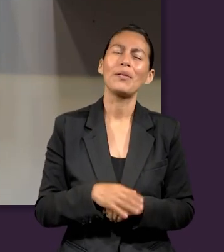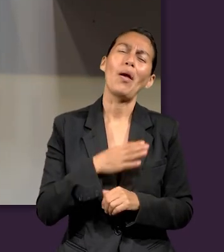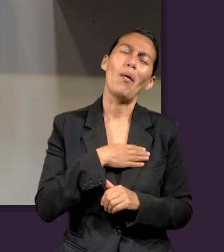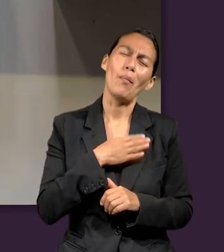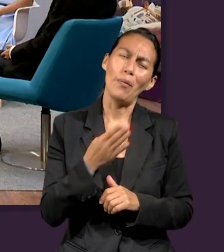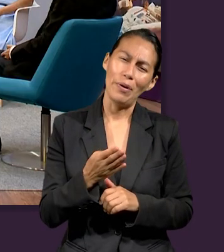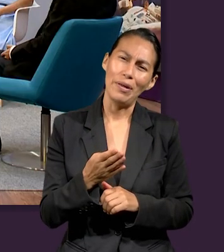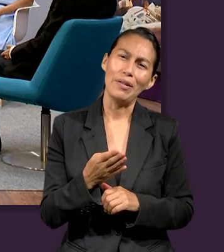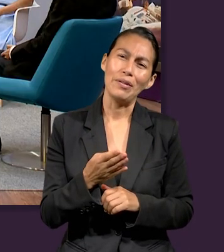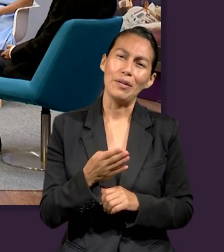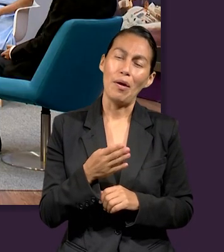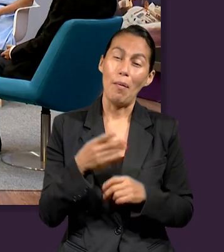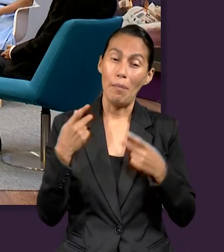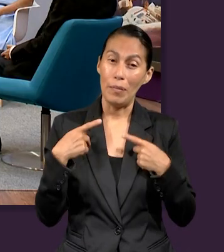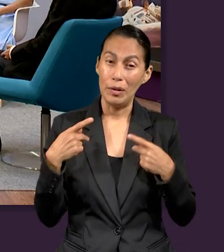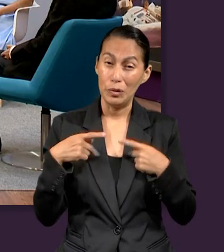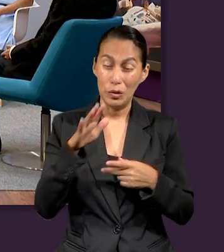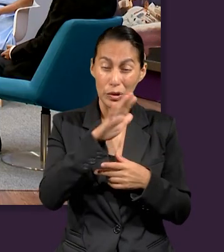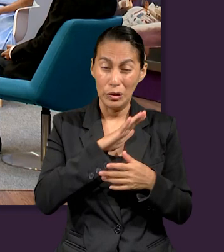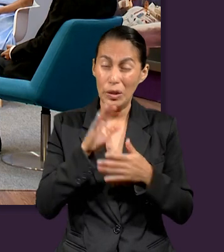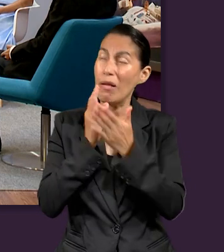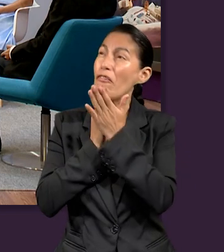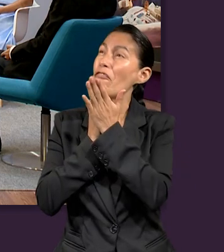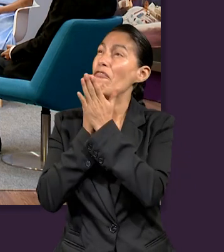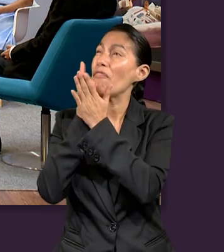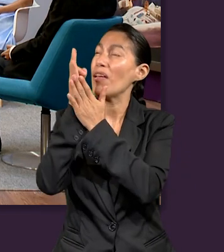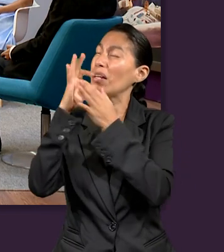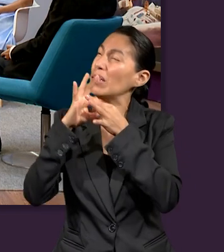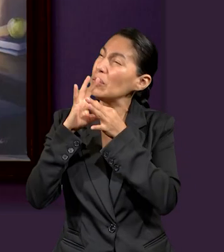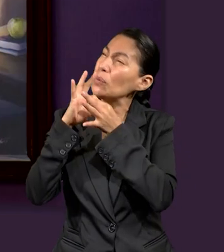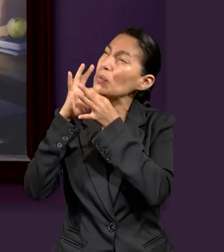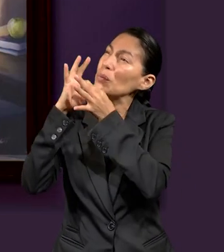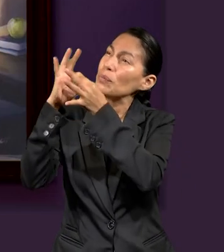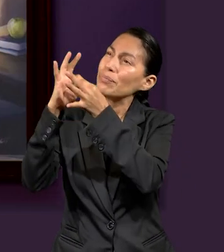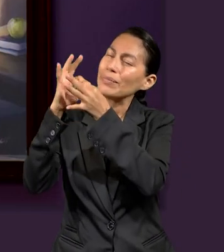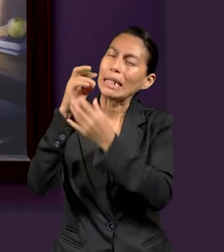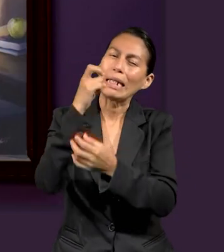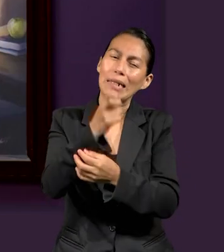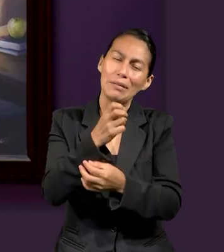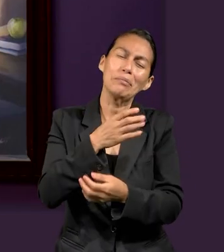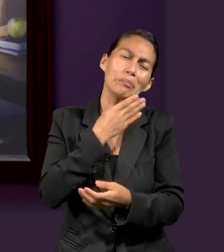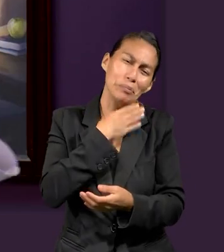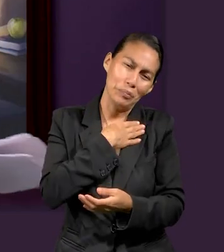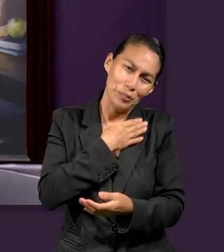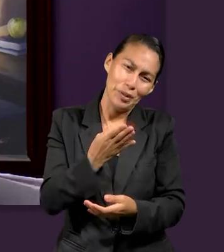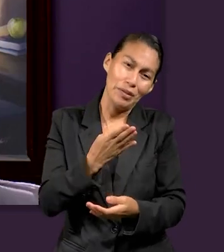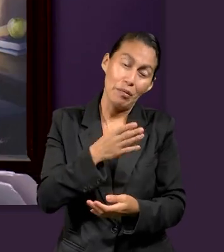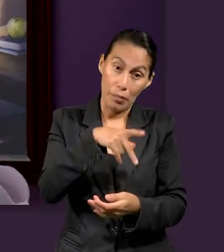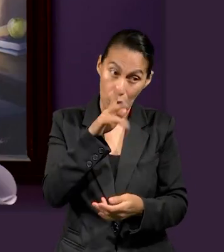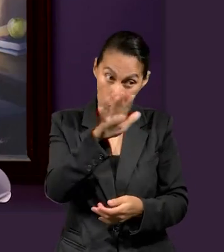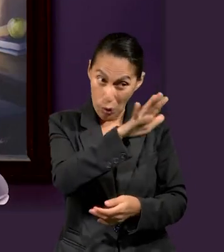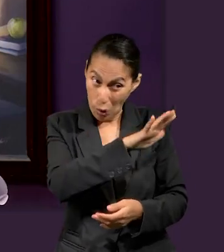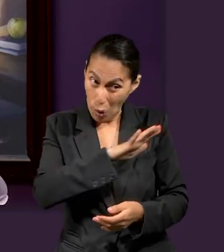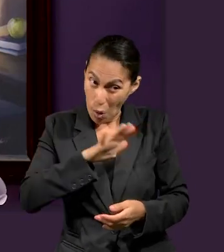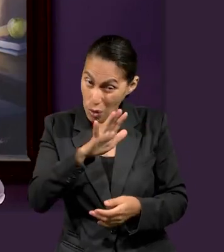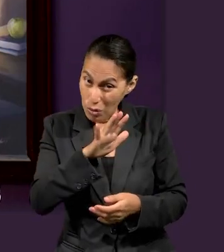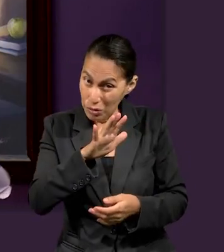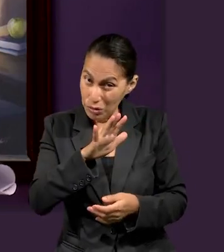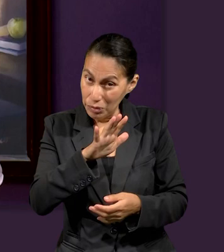para el pueblo fiel de Dios. Muy bien. Ese es lo bueno, pero que no es para todos.